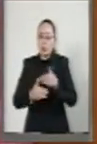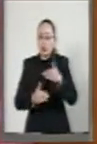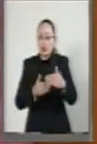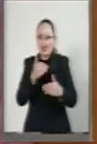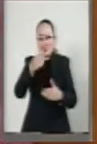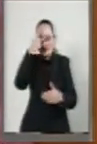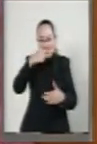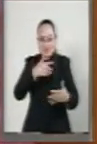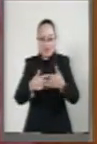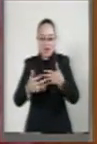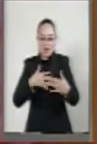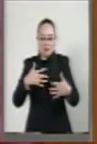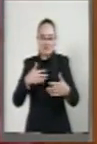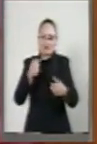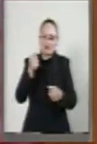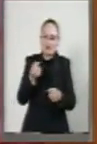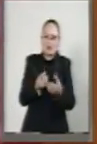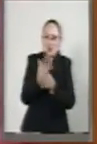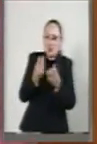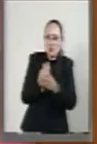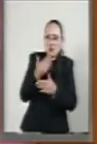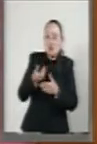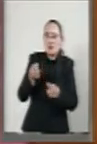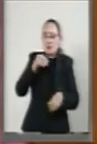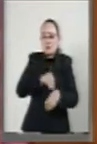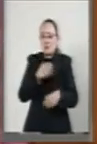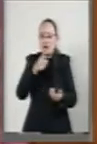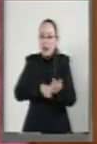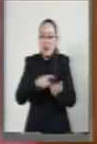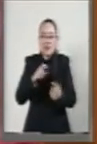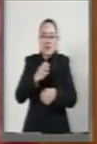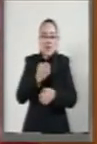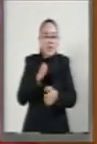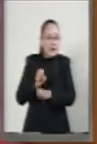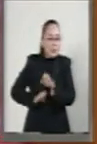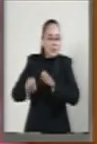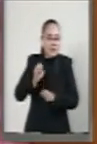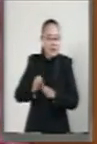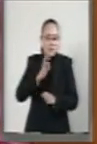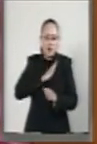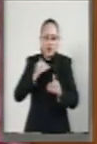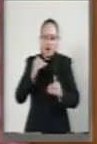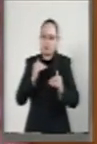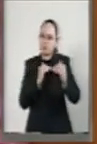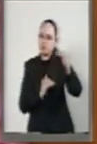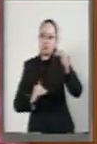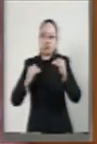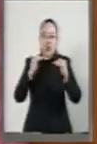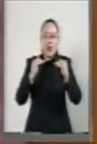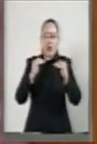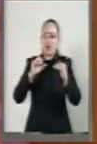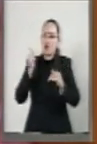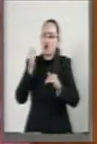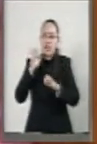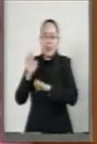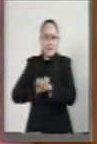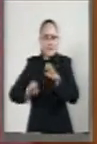modernización que le permitirá estar a la altura de cualquier empresa transnacional.